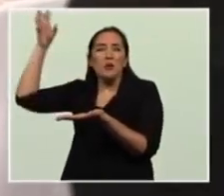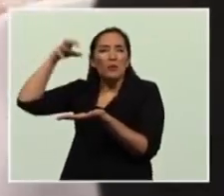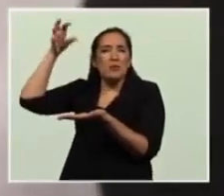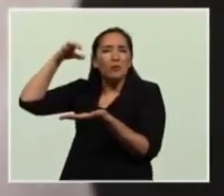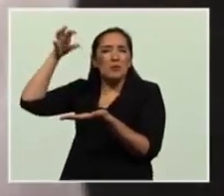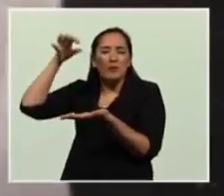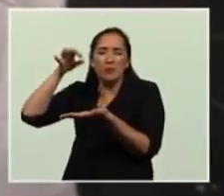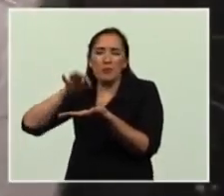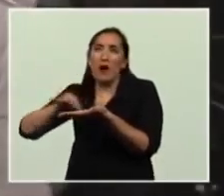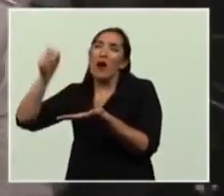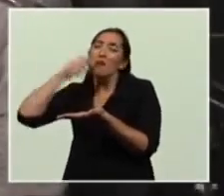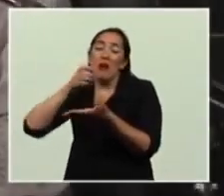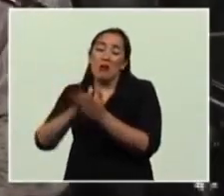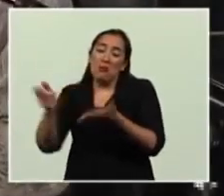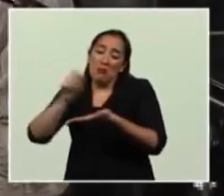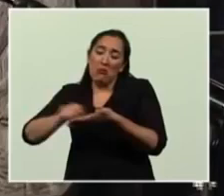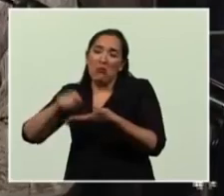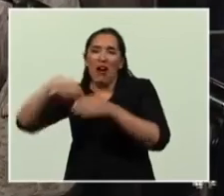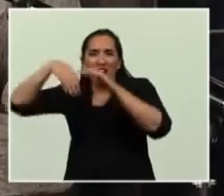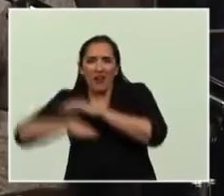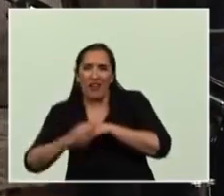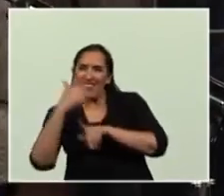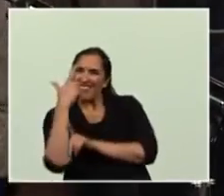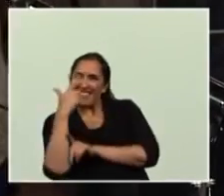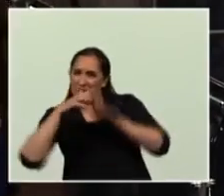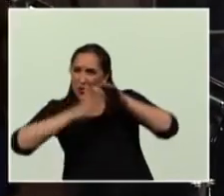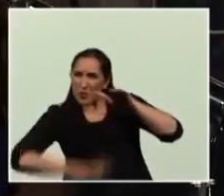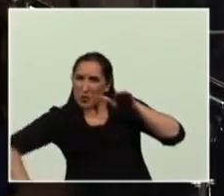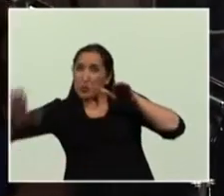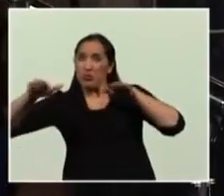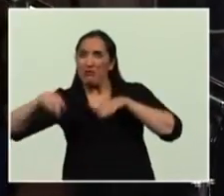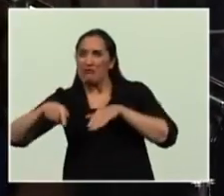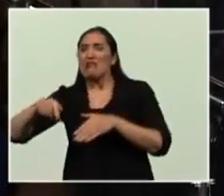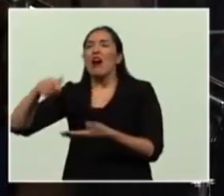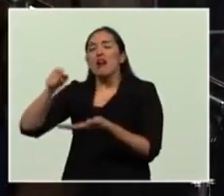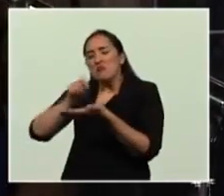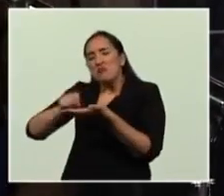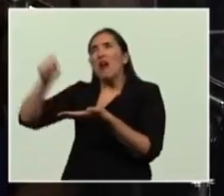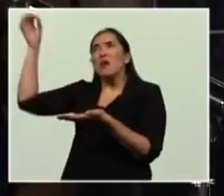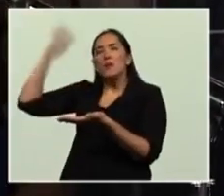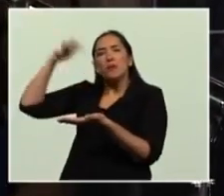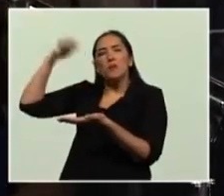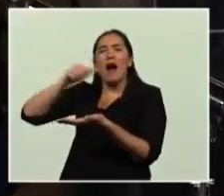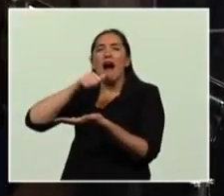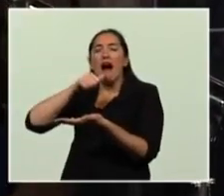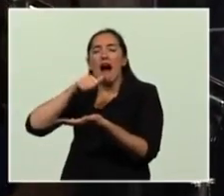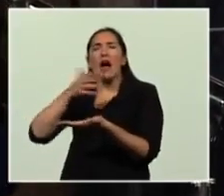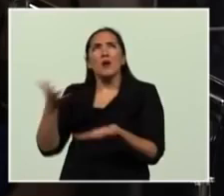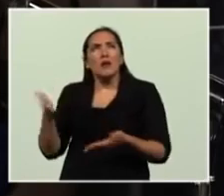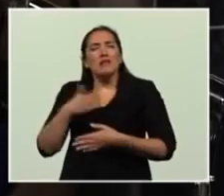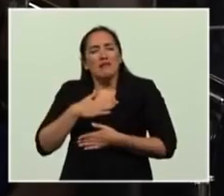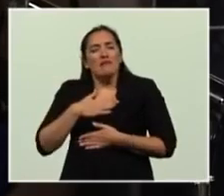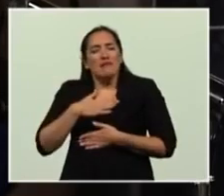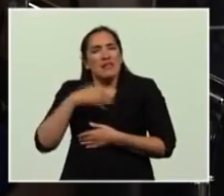lluvia que insacentamente caía en las trincheras. Dios mío, lo que debe haber sido